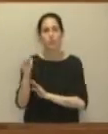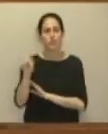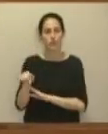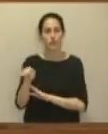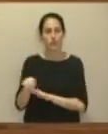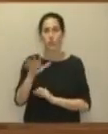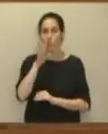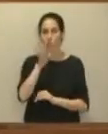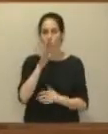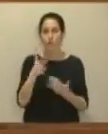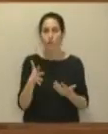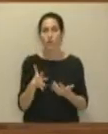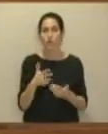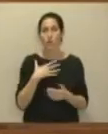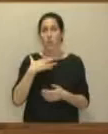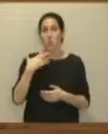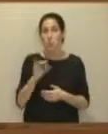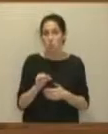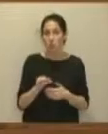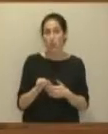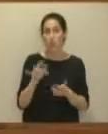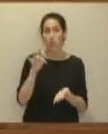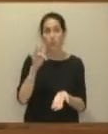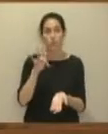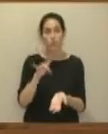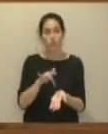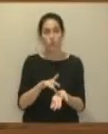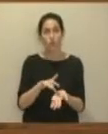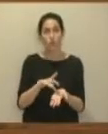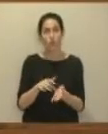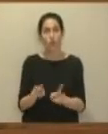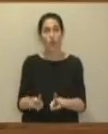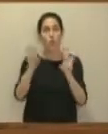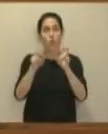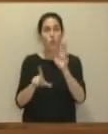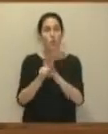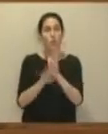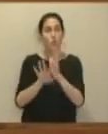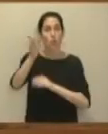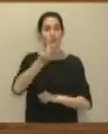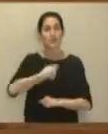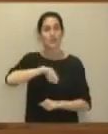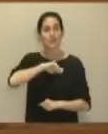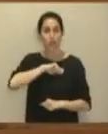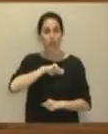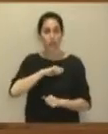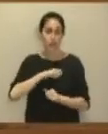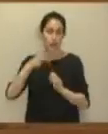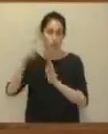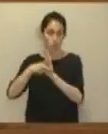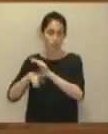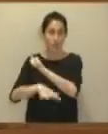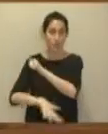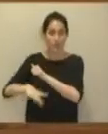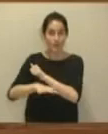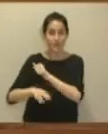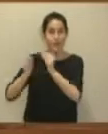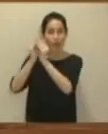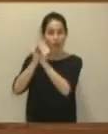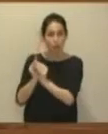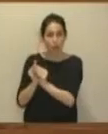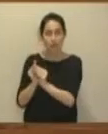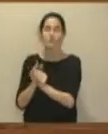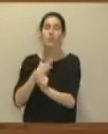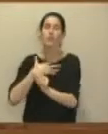probablemente la tengamos que reformar en el momento que se haga la nueva ley de montes nacional, la nueva normativa básica, y que probablemente eso